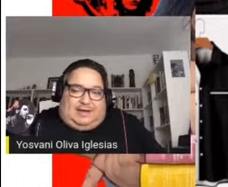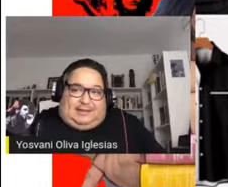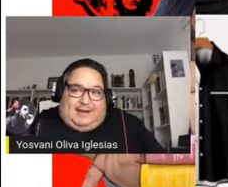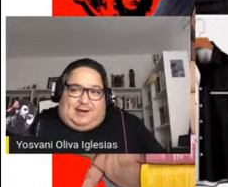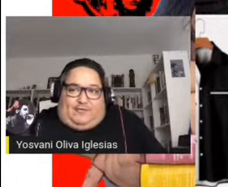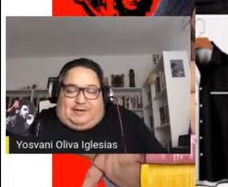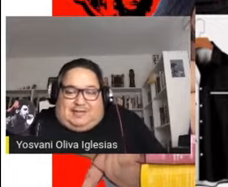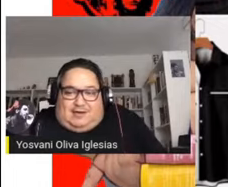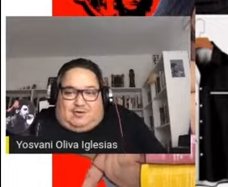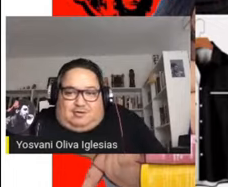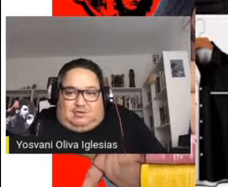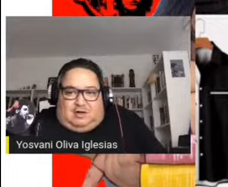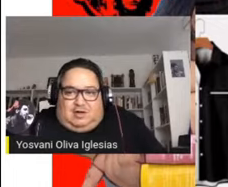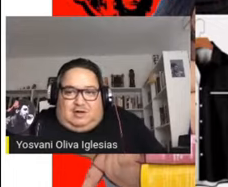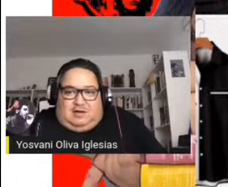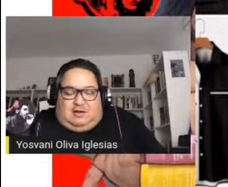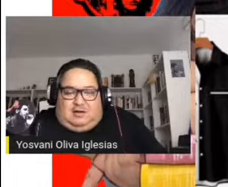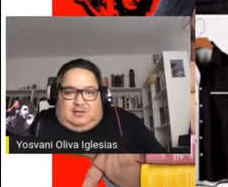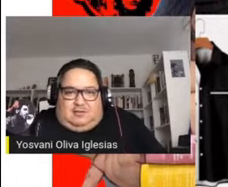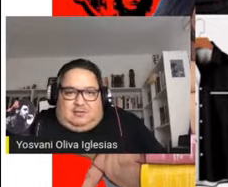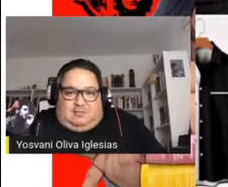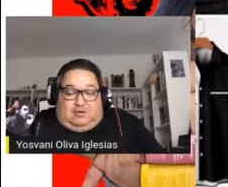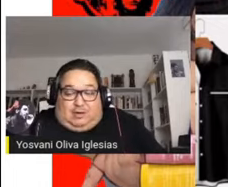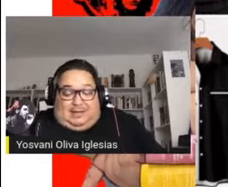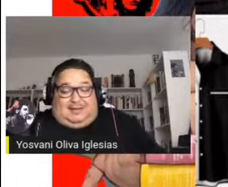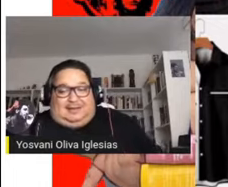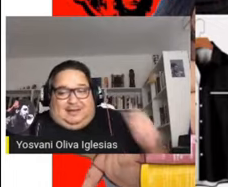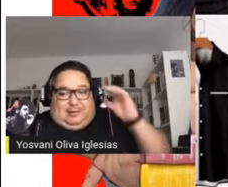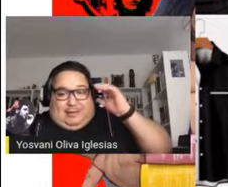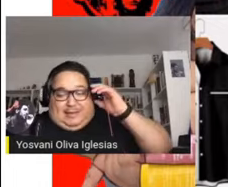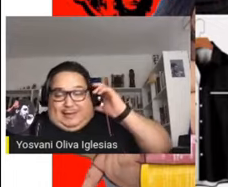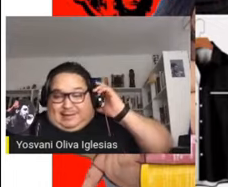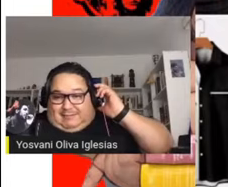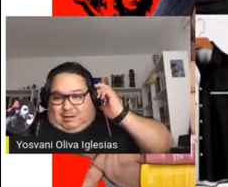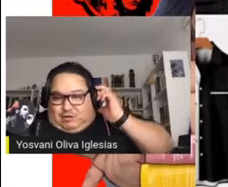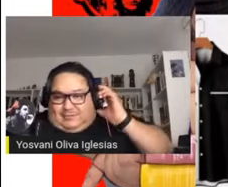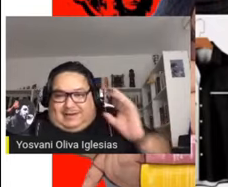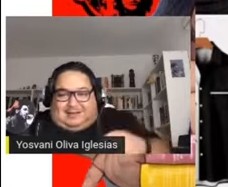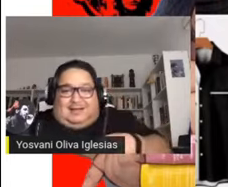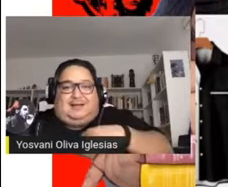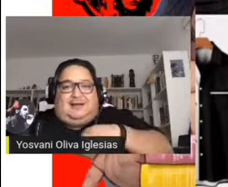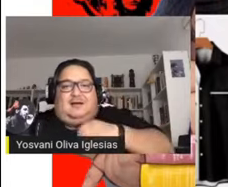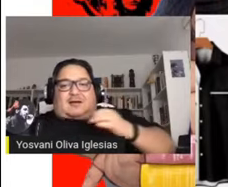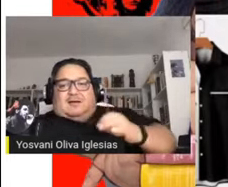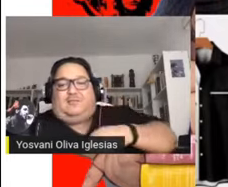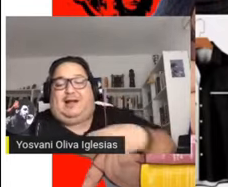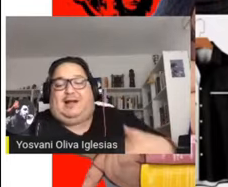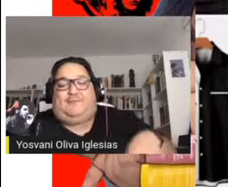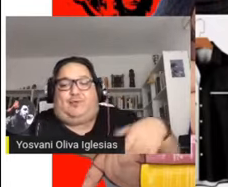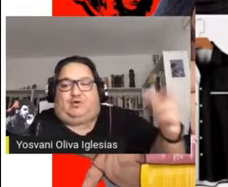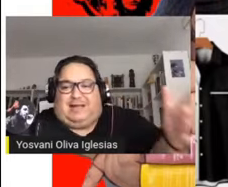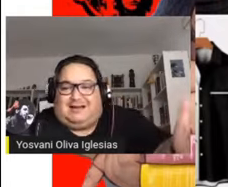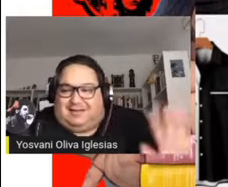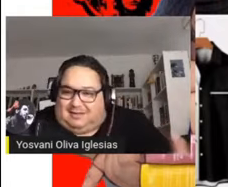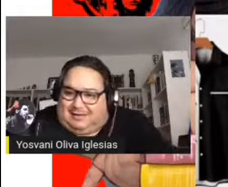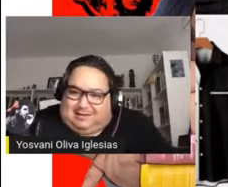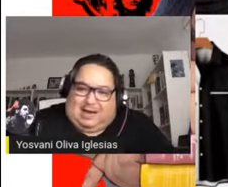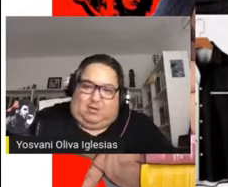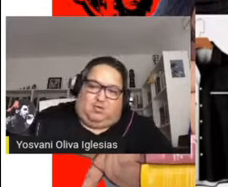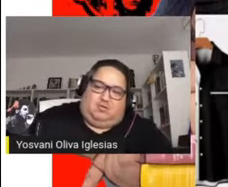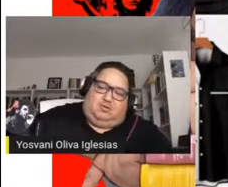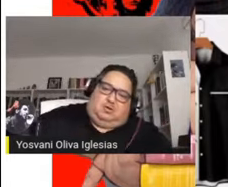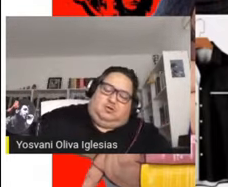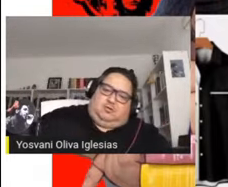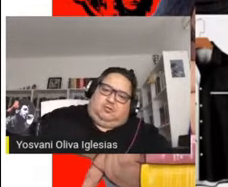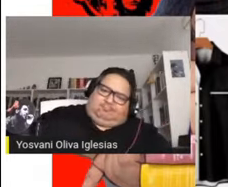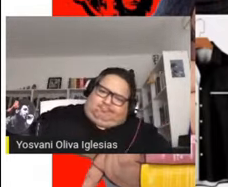¿Qué tiene que ofrecernos lo que dice el trabajo de Martí? Pues la importancia del